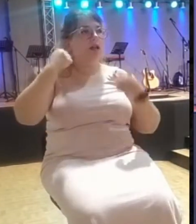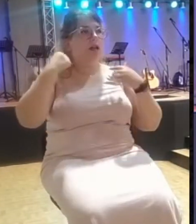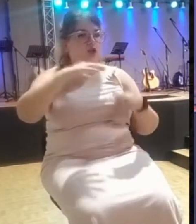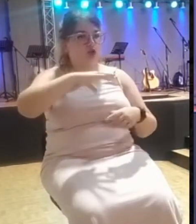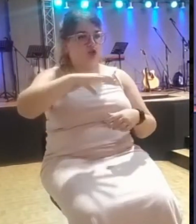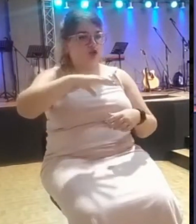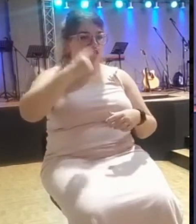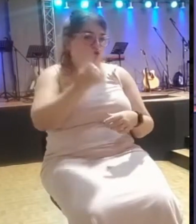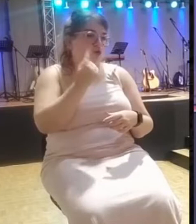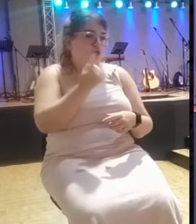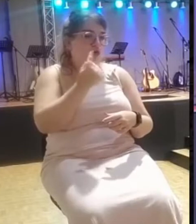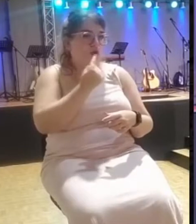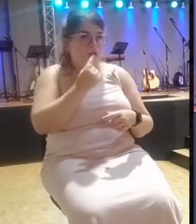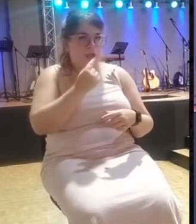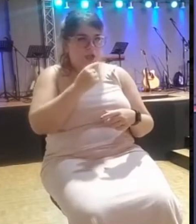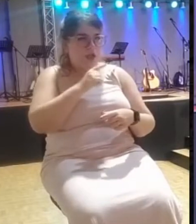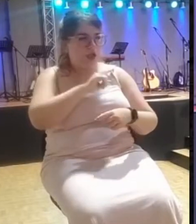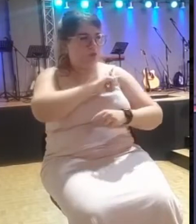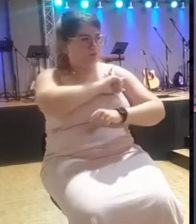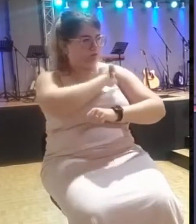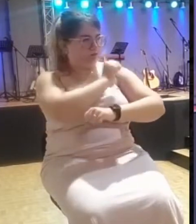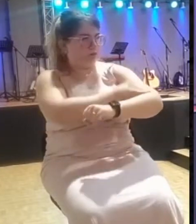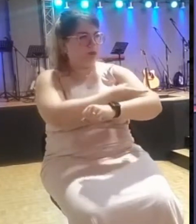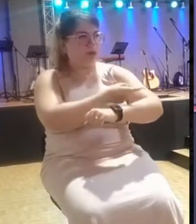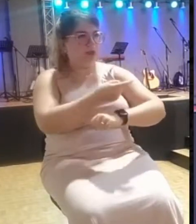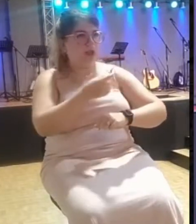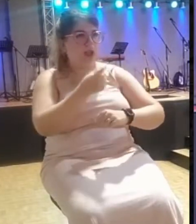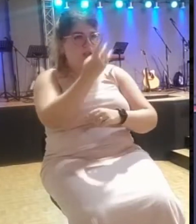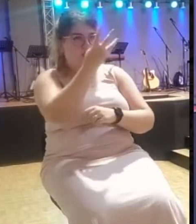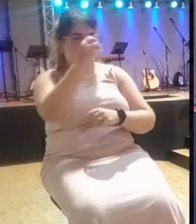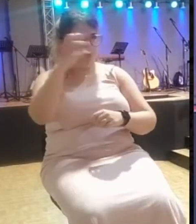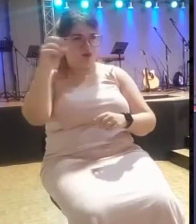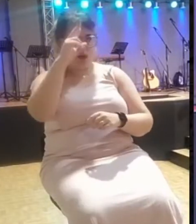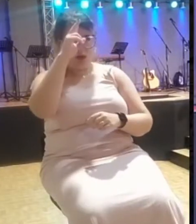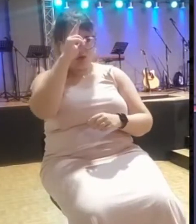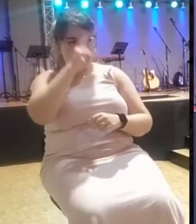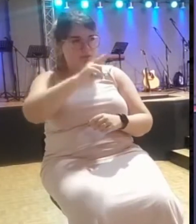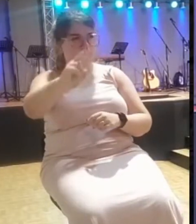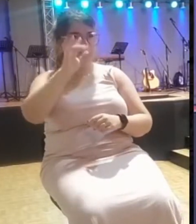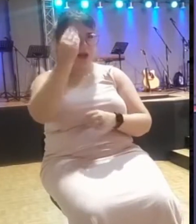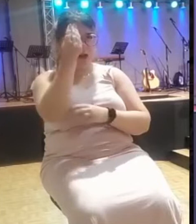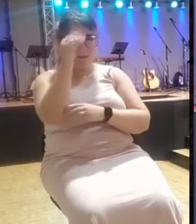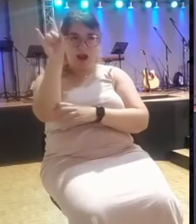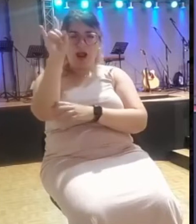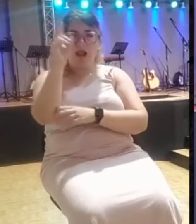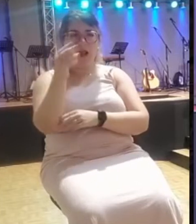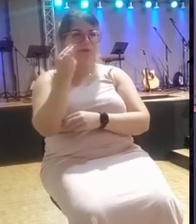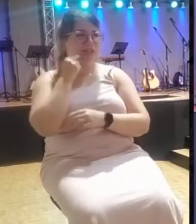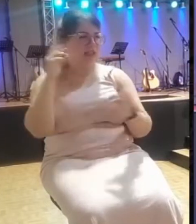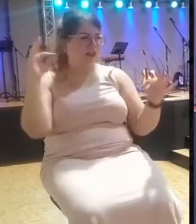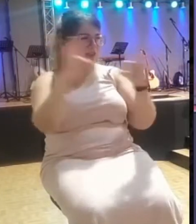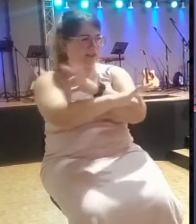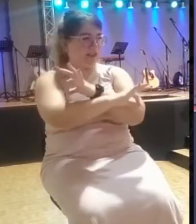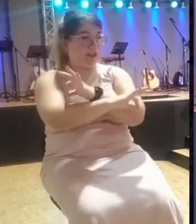y realmente no le estuvo miedo a los cuatrocientos profetas de Baal ni a los de Asera. No les tuvo miedo. Sin